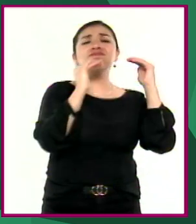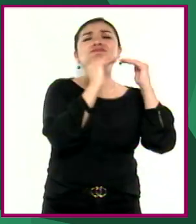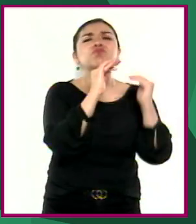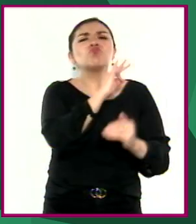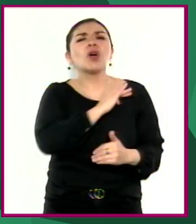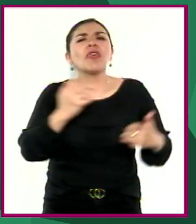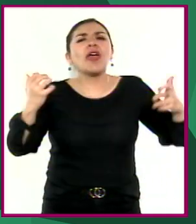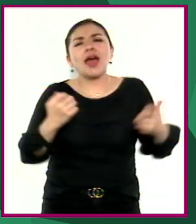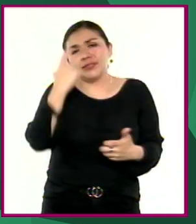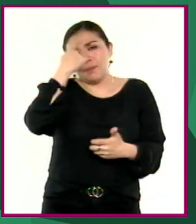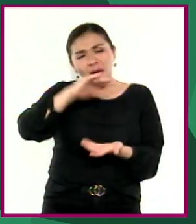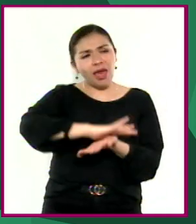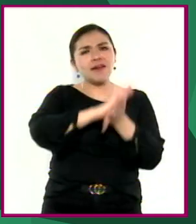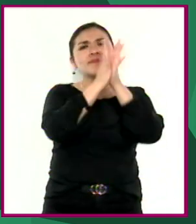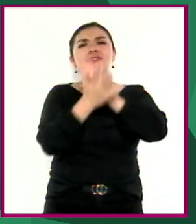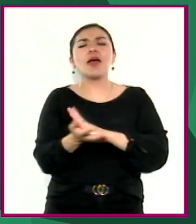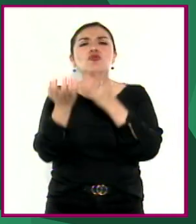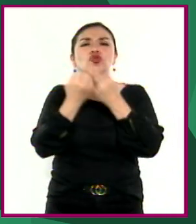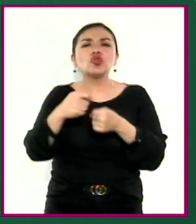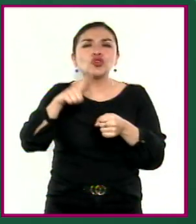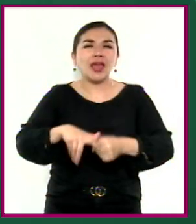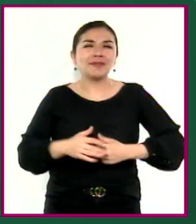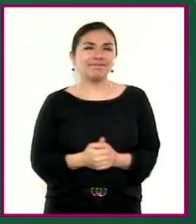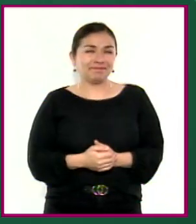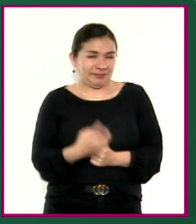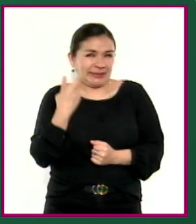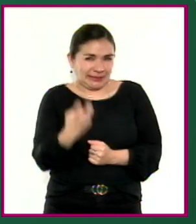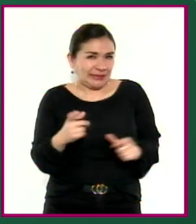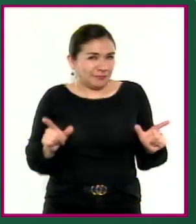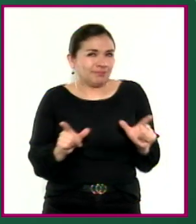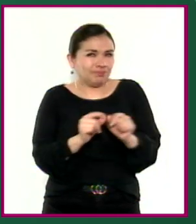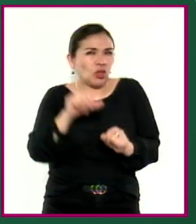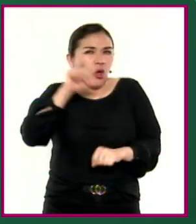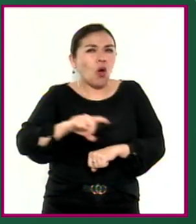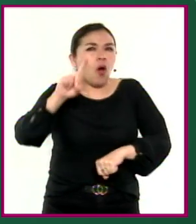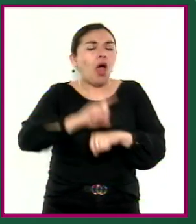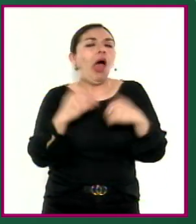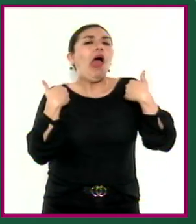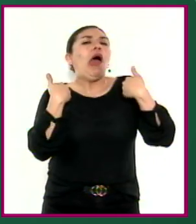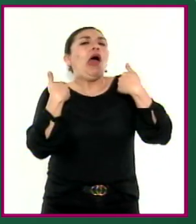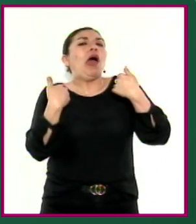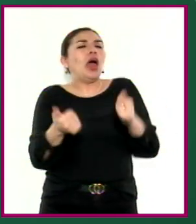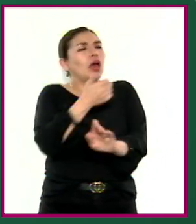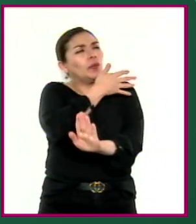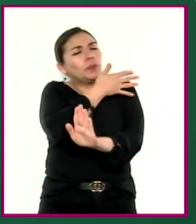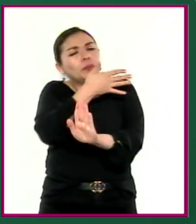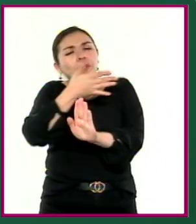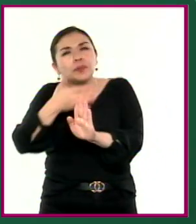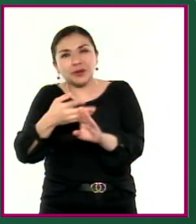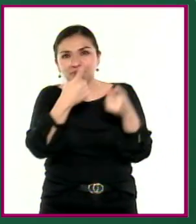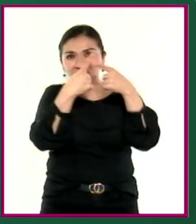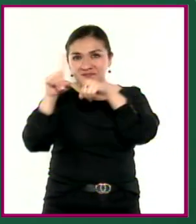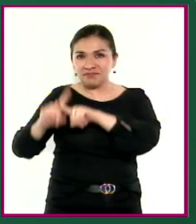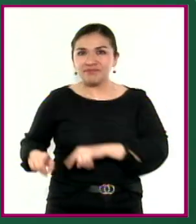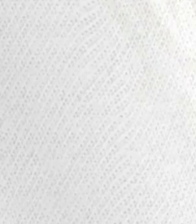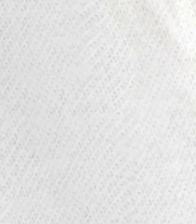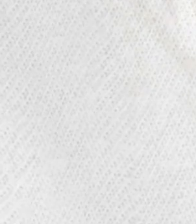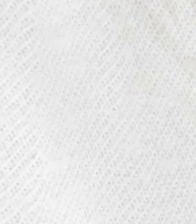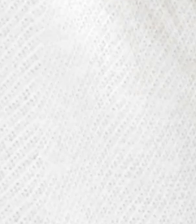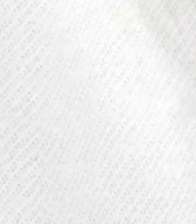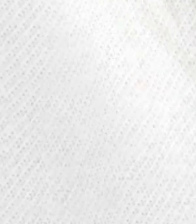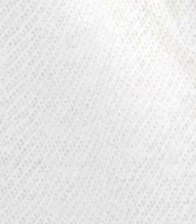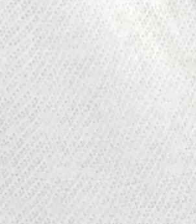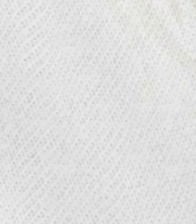en agentes activos de la transformación social. Hasta aquí nuestro recorrido panorámico por las distintas fases.